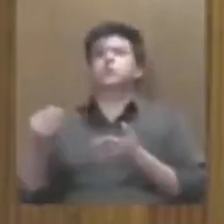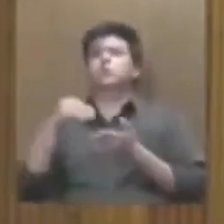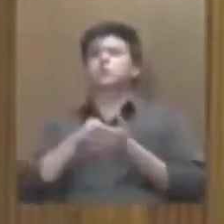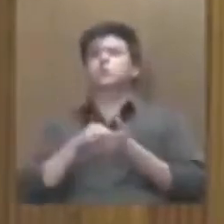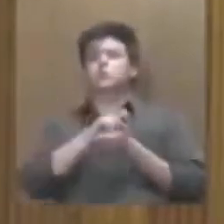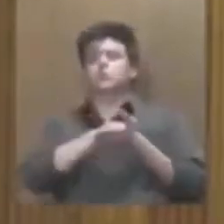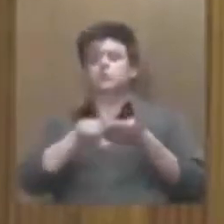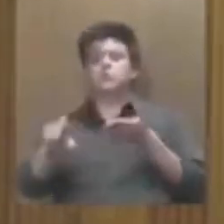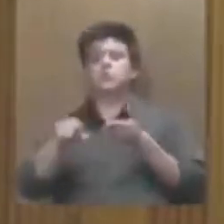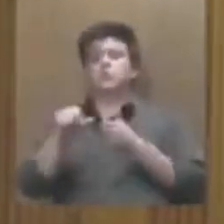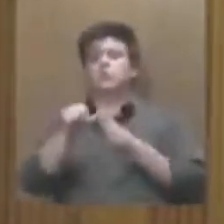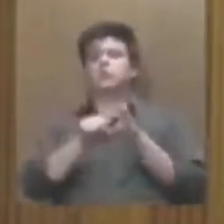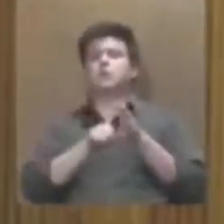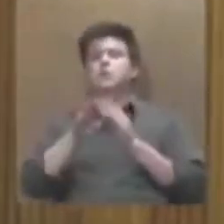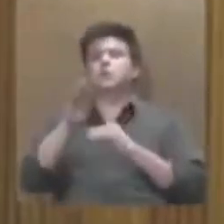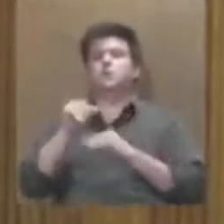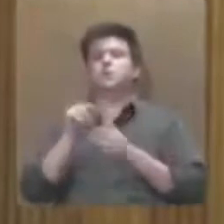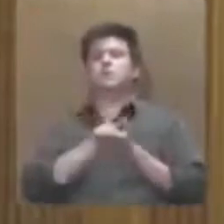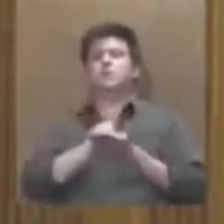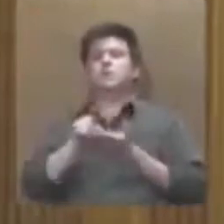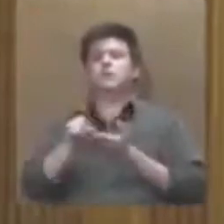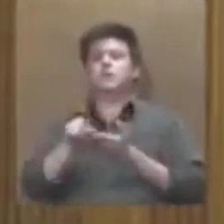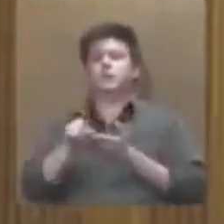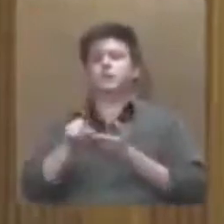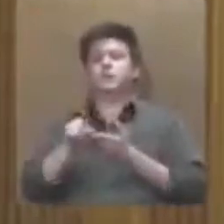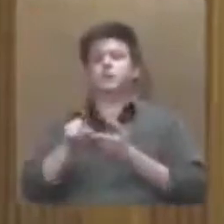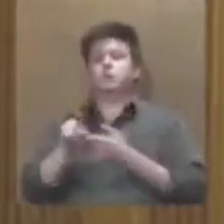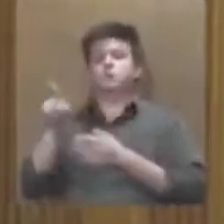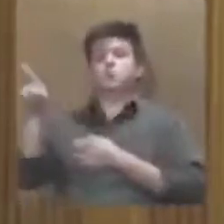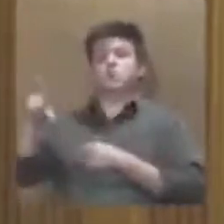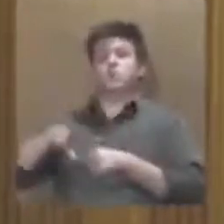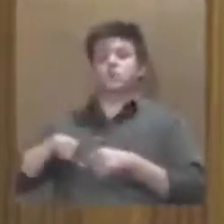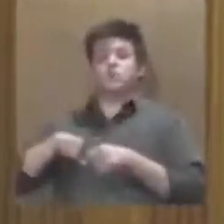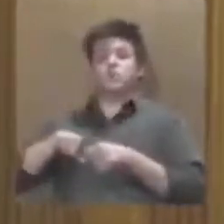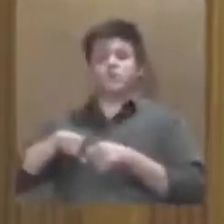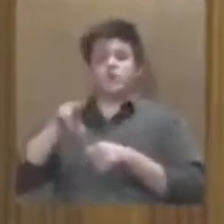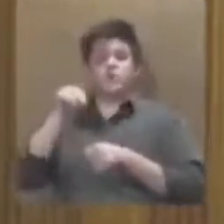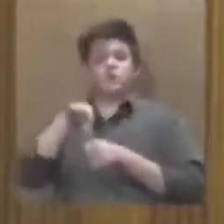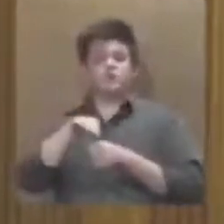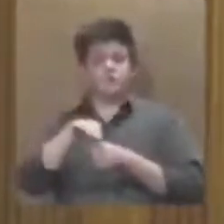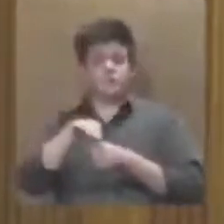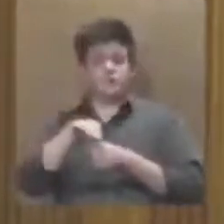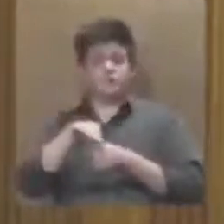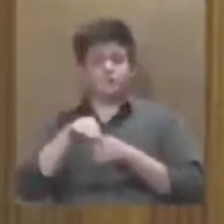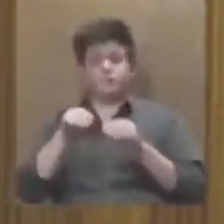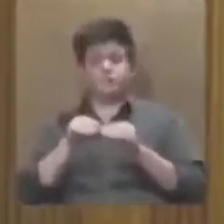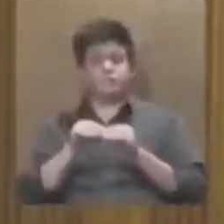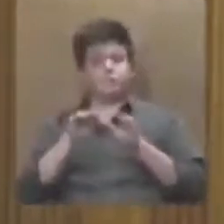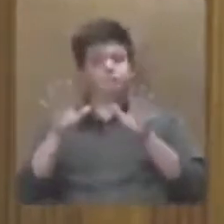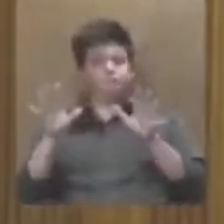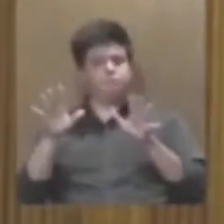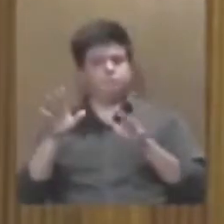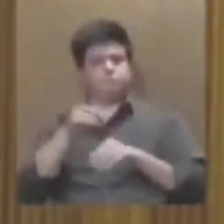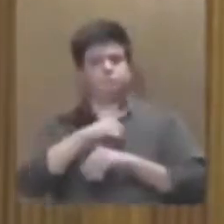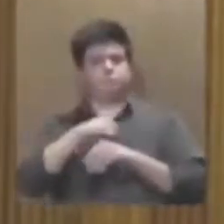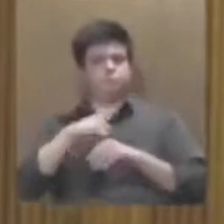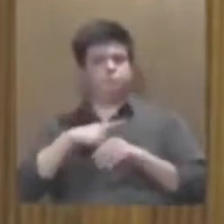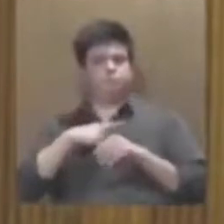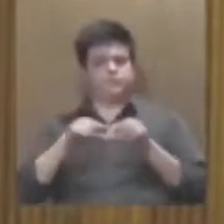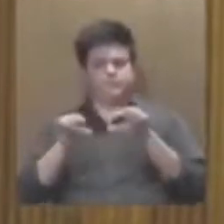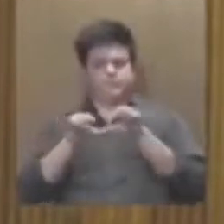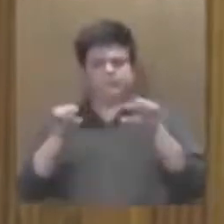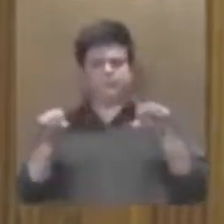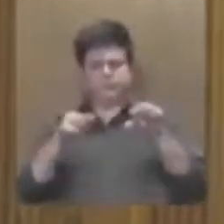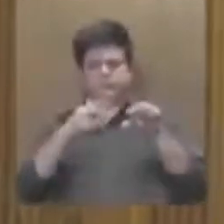un párrafo al artículo 90 del derecho del veto del gobernador es muy claro que hay que delimitar el